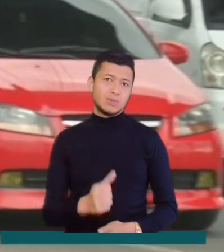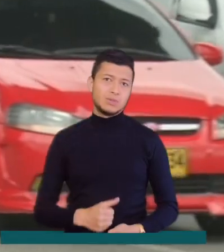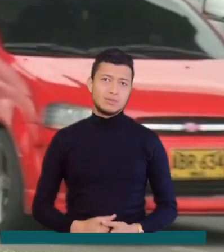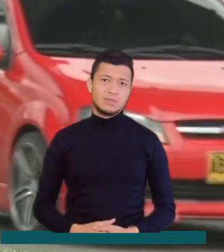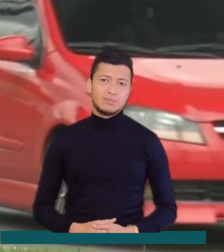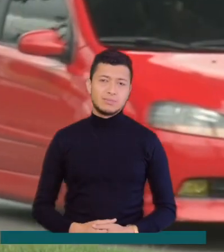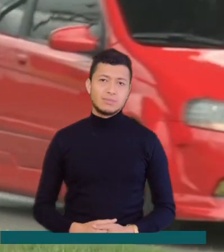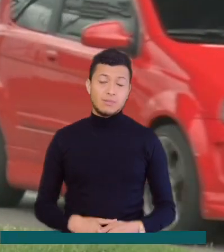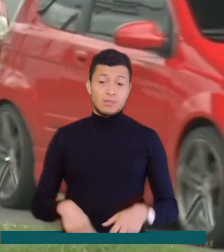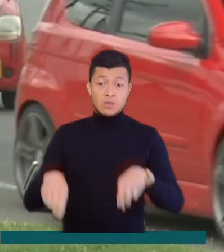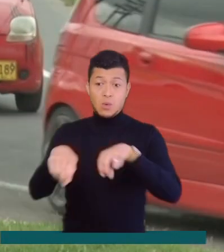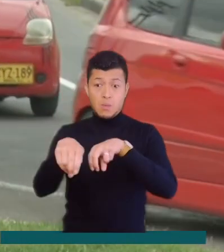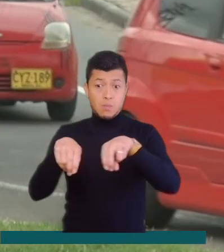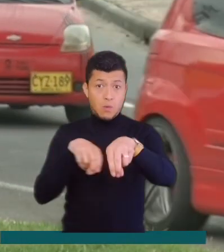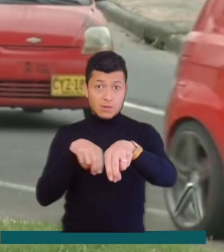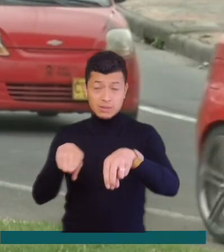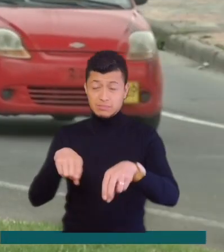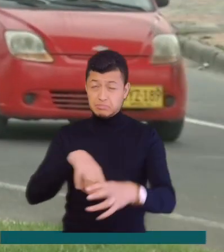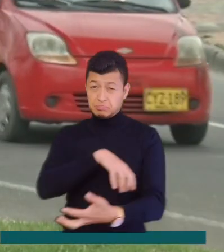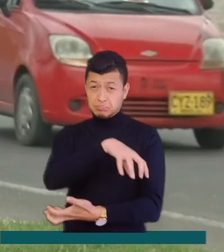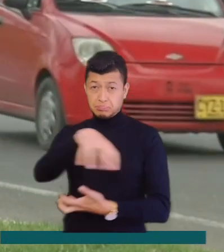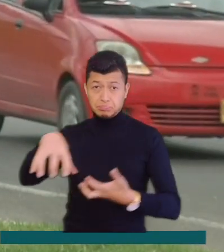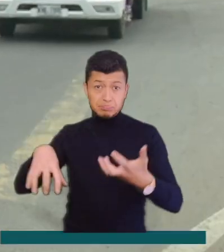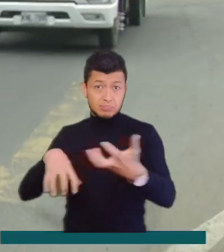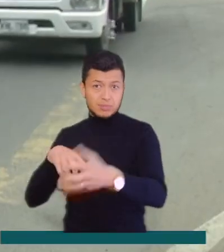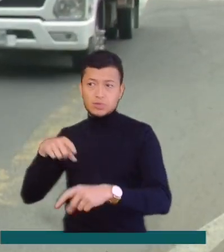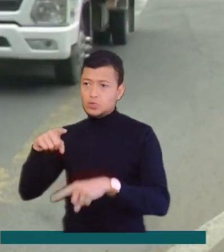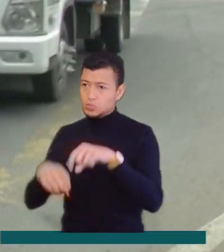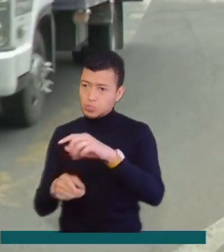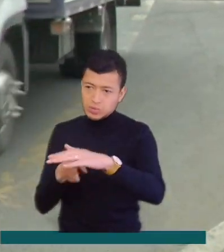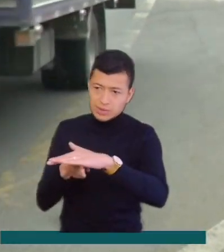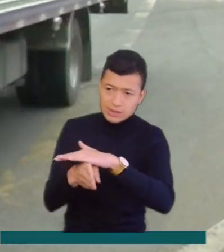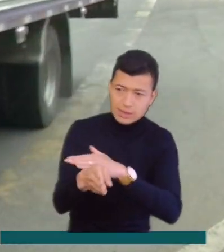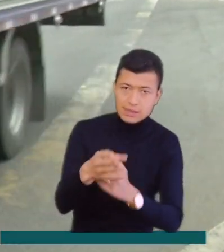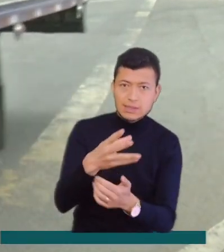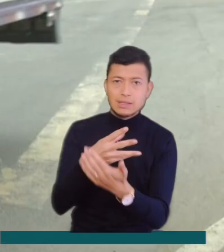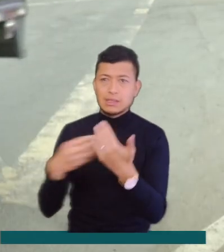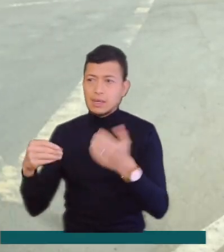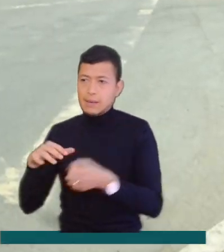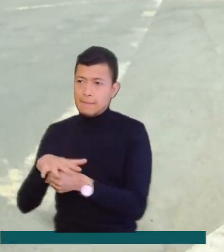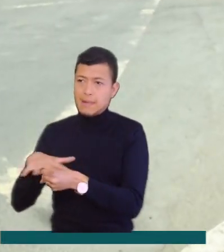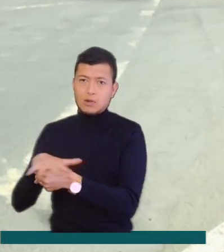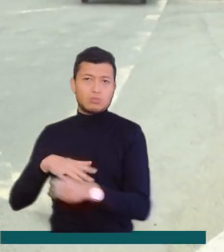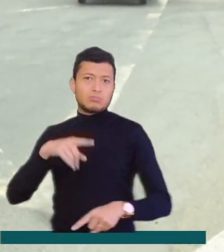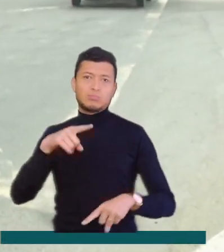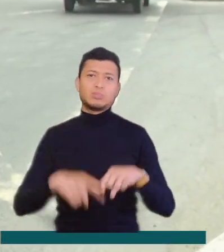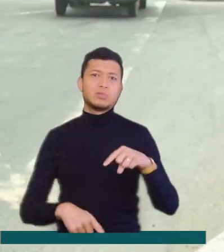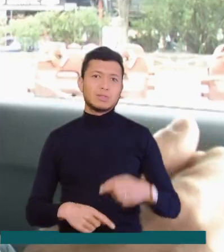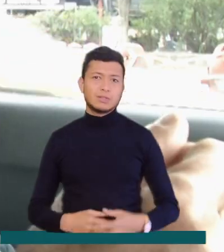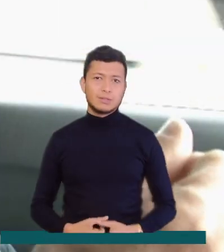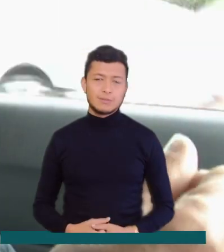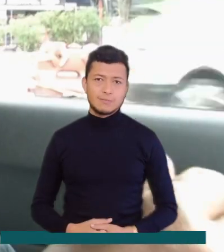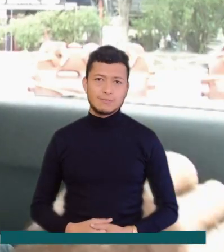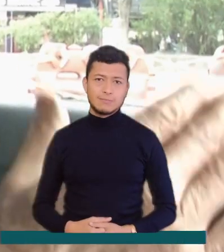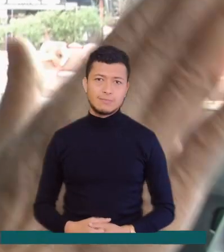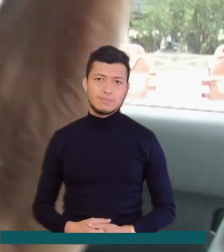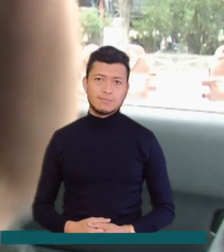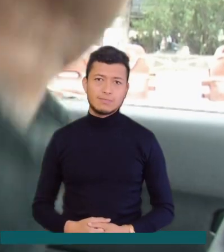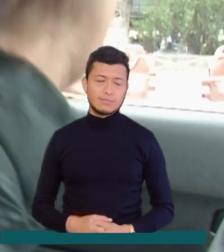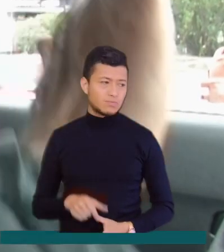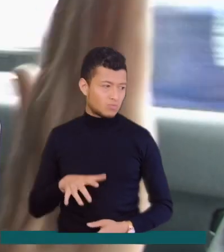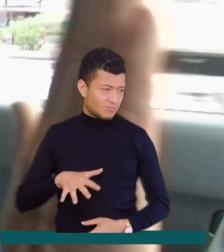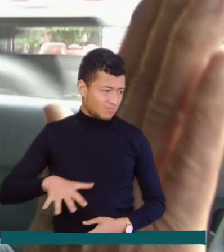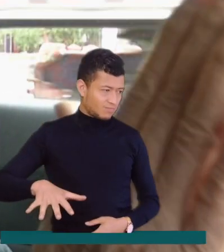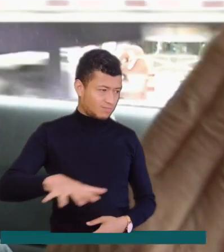La movilidad en este punto en ocasiones es tan caótica que ni siquiera es posible entrar o salir de su barrio. Estamos prácticamente desde acá.